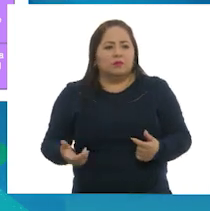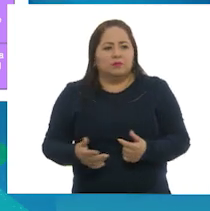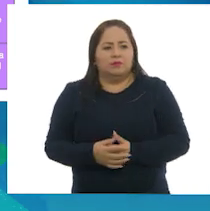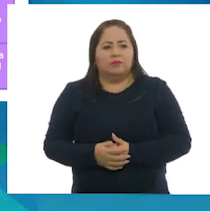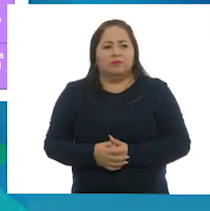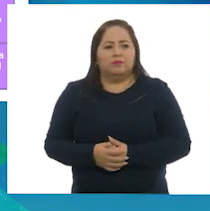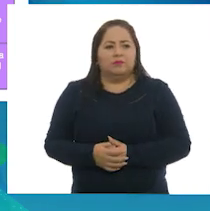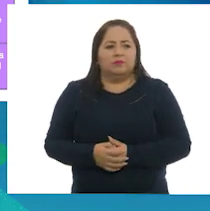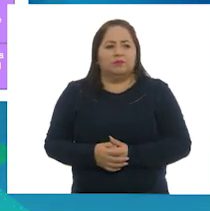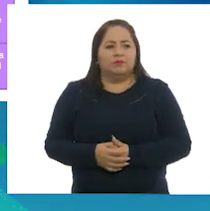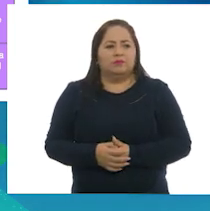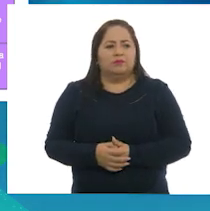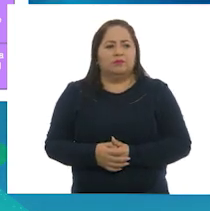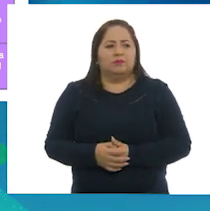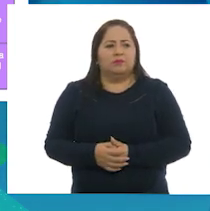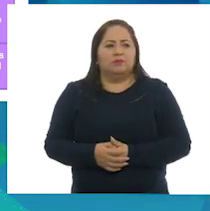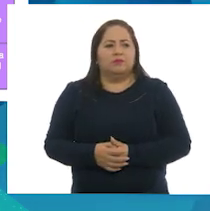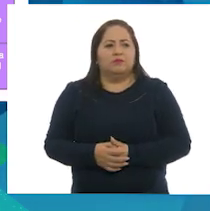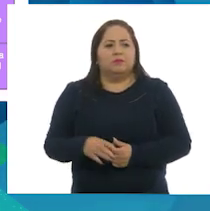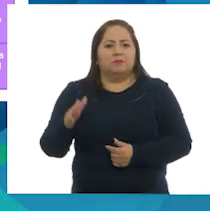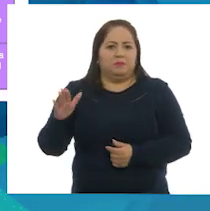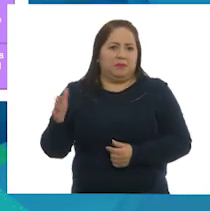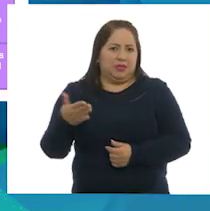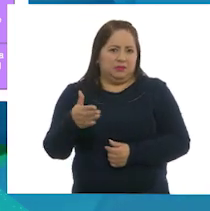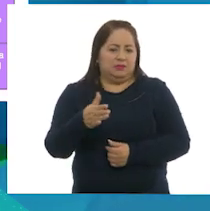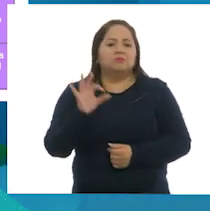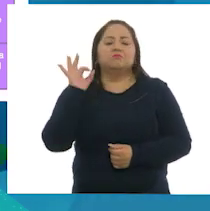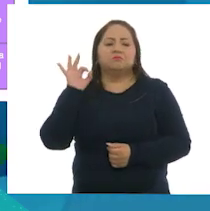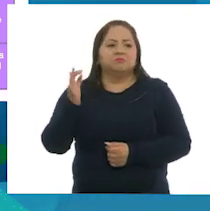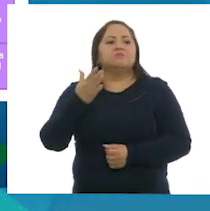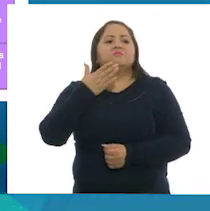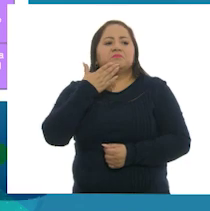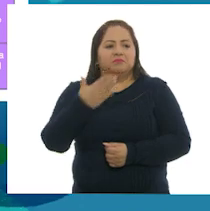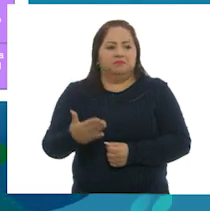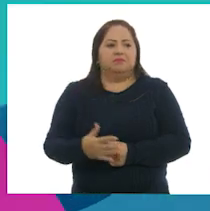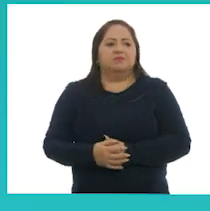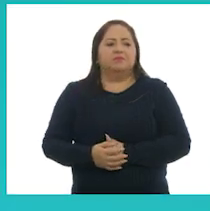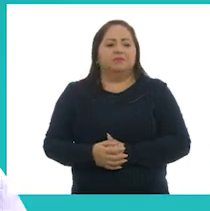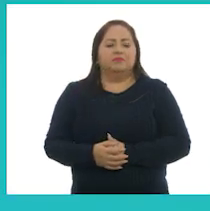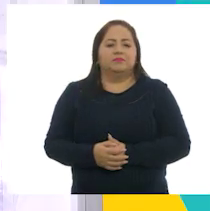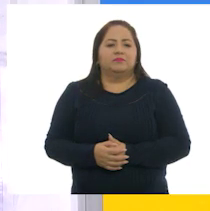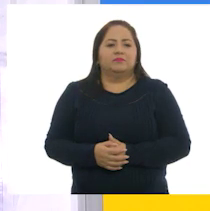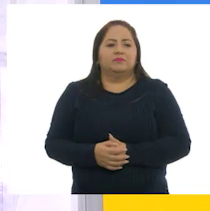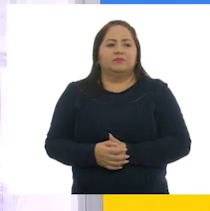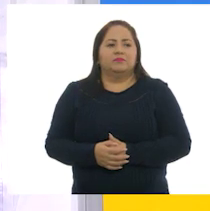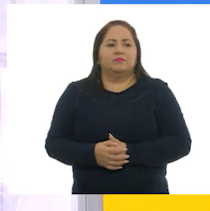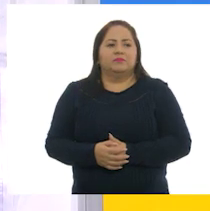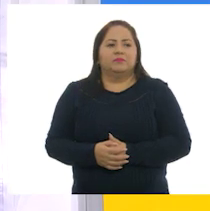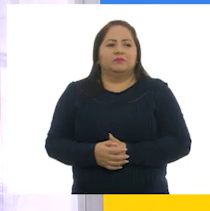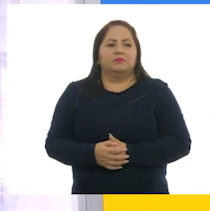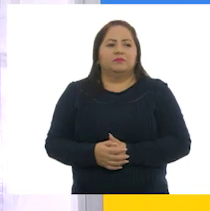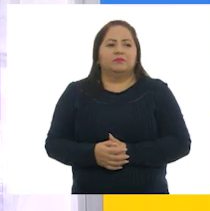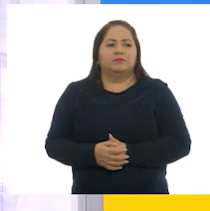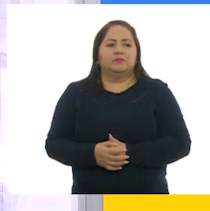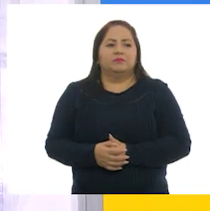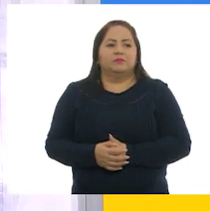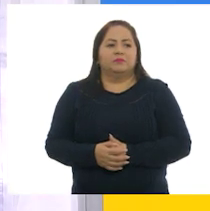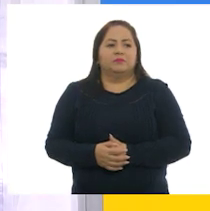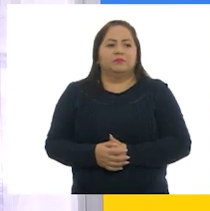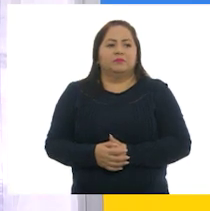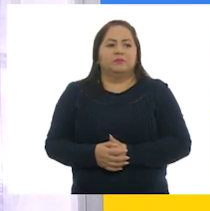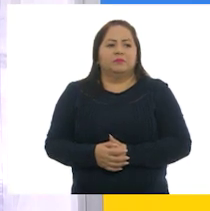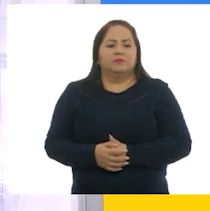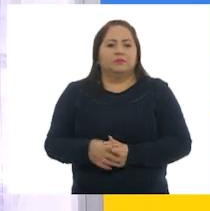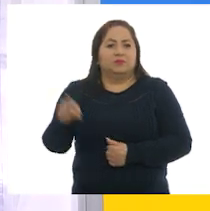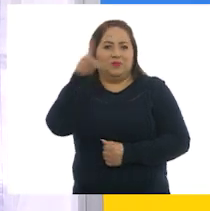Ya con esa aclaración creo que se refiere a la pesca, maestra. Excelente, Larisa. Muy bien. Así es. ¿Los niños y niñas